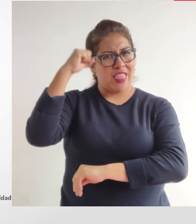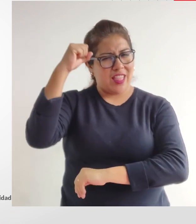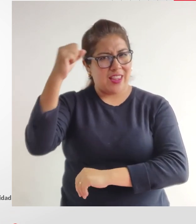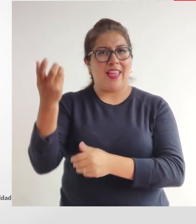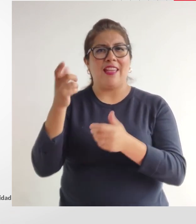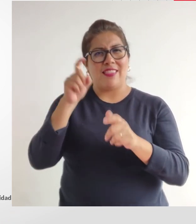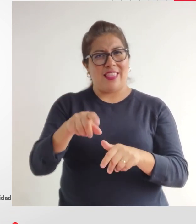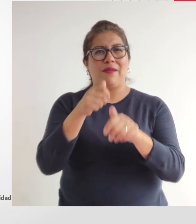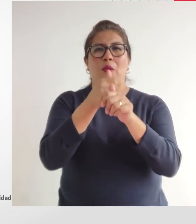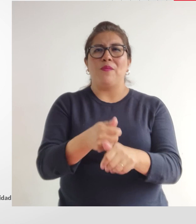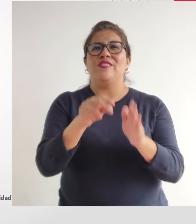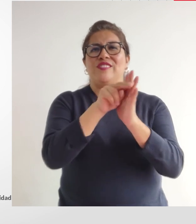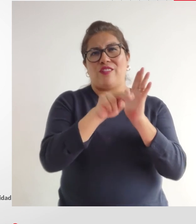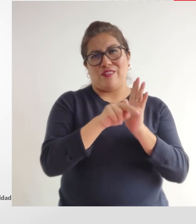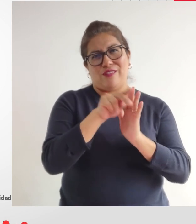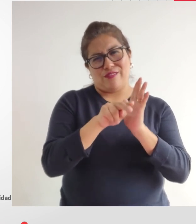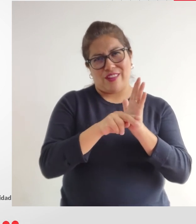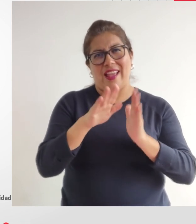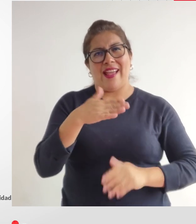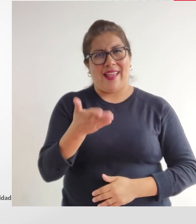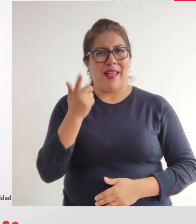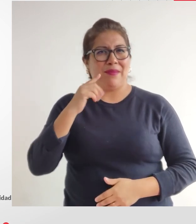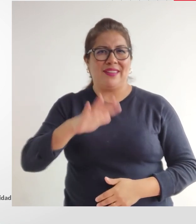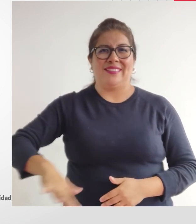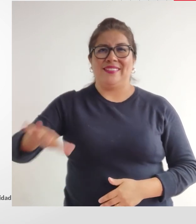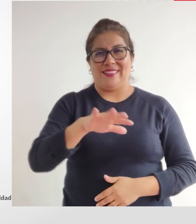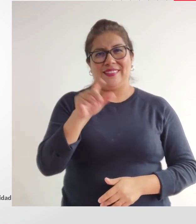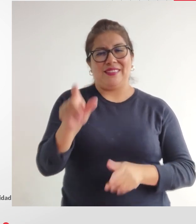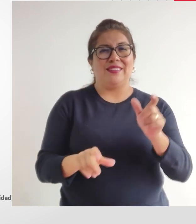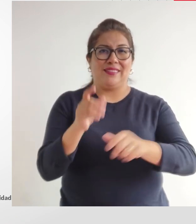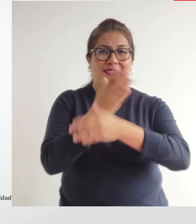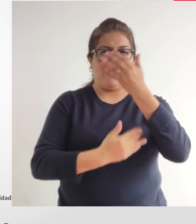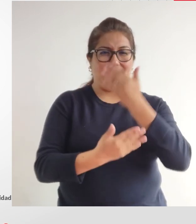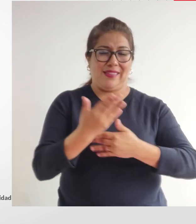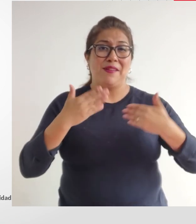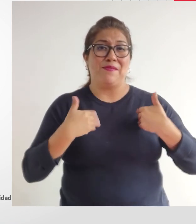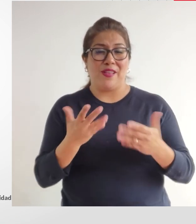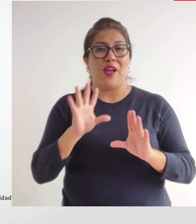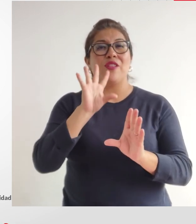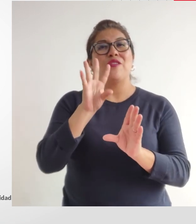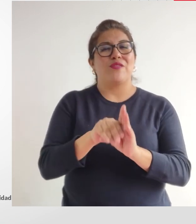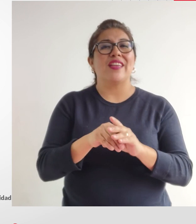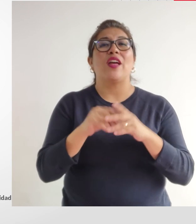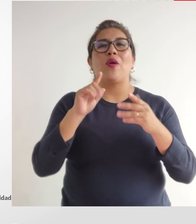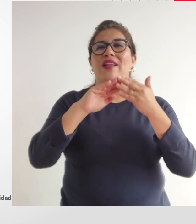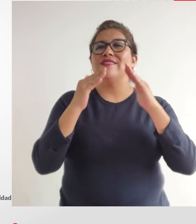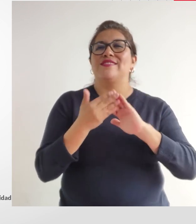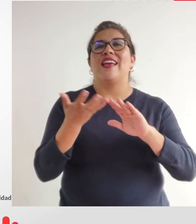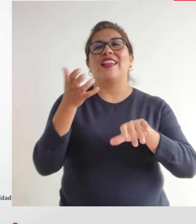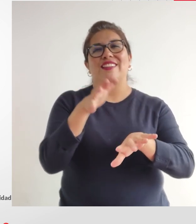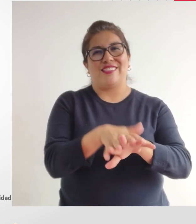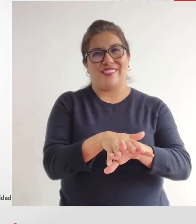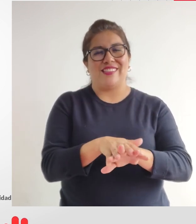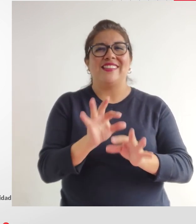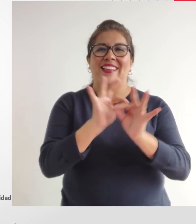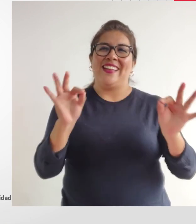toda la normatividad que existe para las personas con discapacidad para contribuir a una sociedad